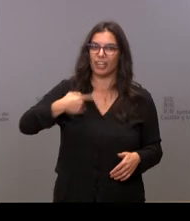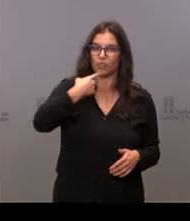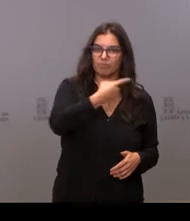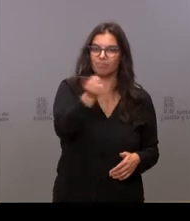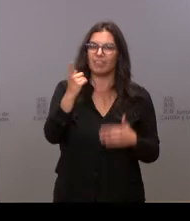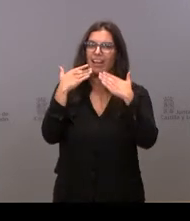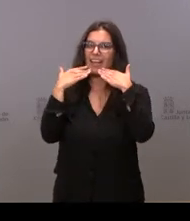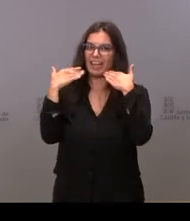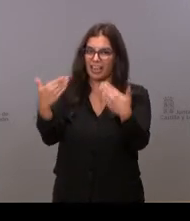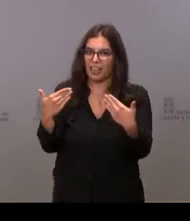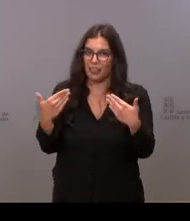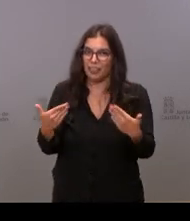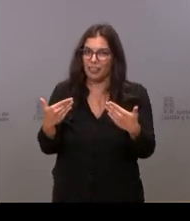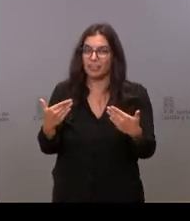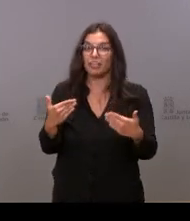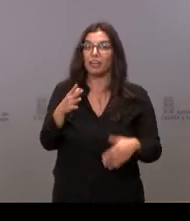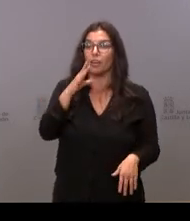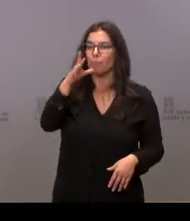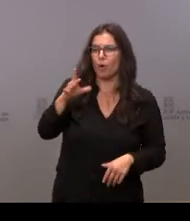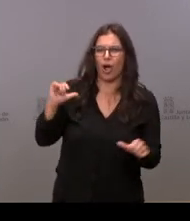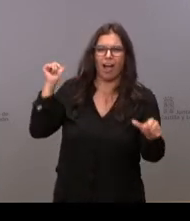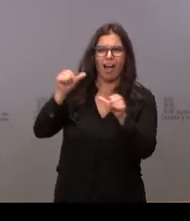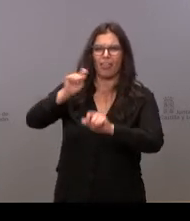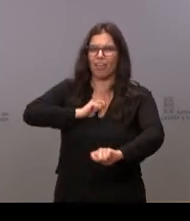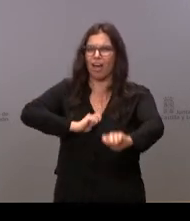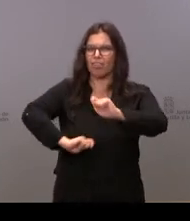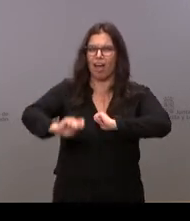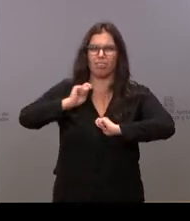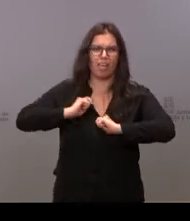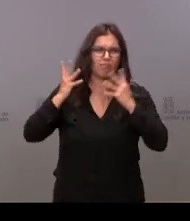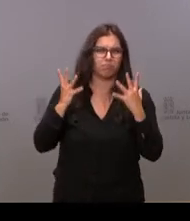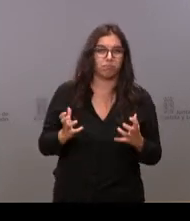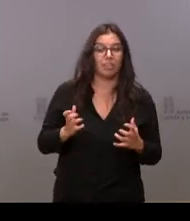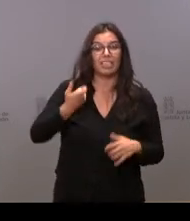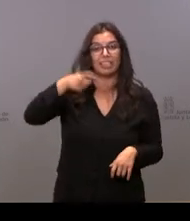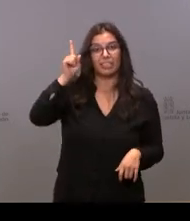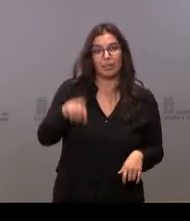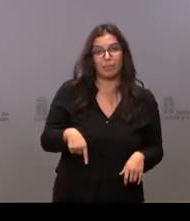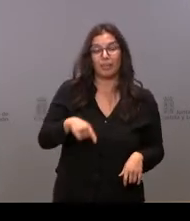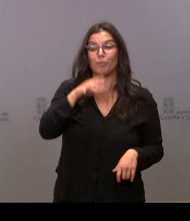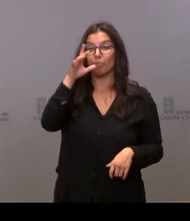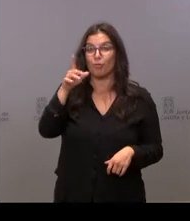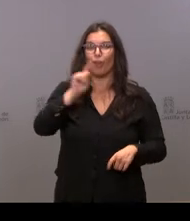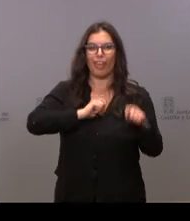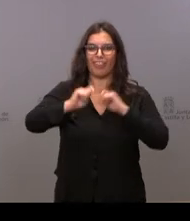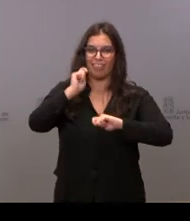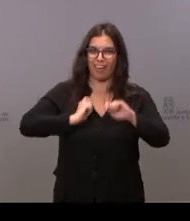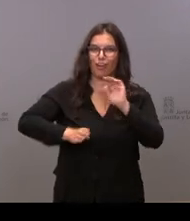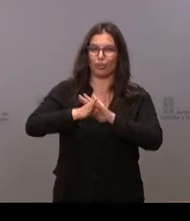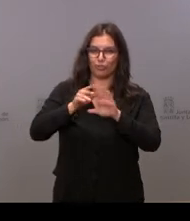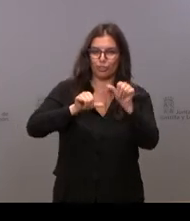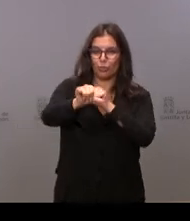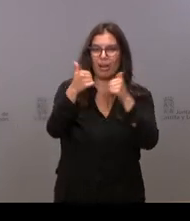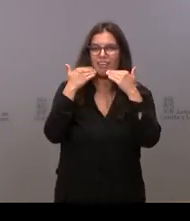las gracias por lo mucho que nos habéis dado y también por lo mucho que nos seguís aportando con vuestro